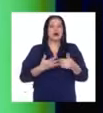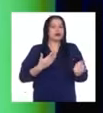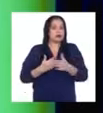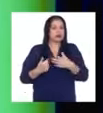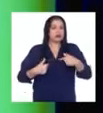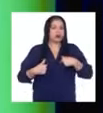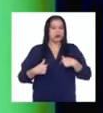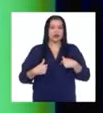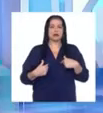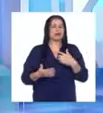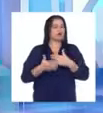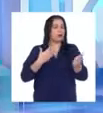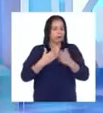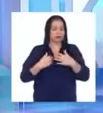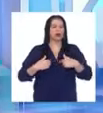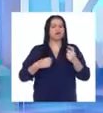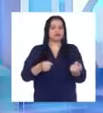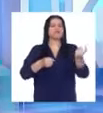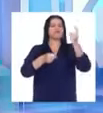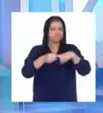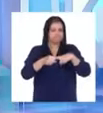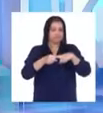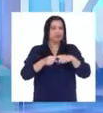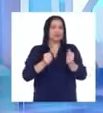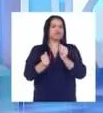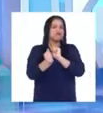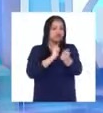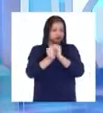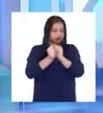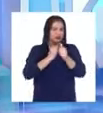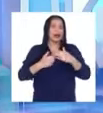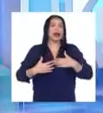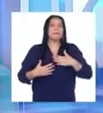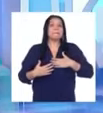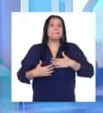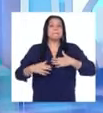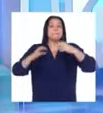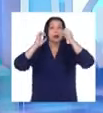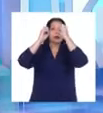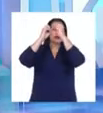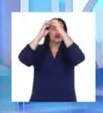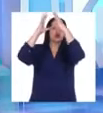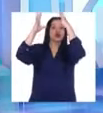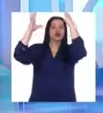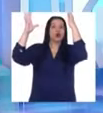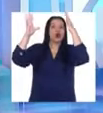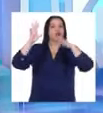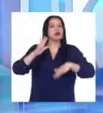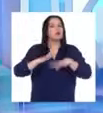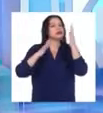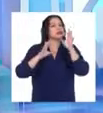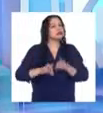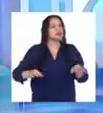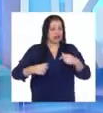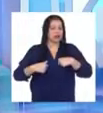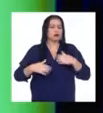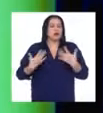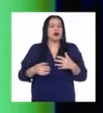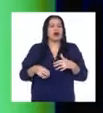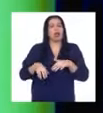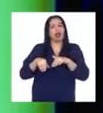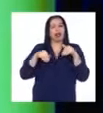decidí participar. Era uno de mis sueños más grandes y no podía rendirme así de fácil.